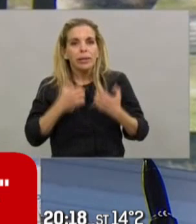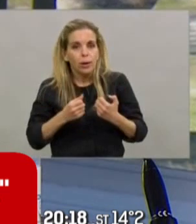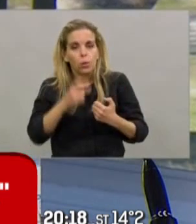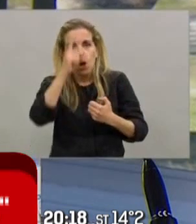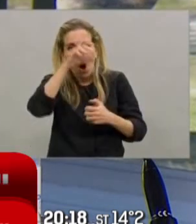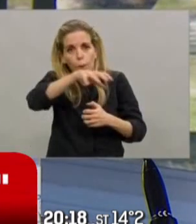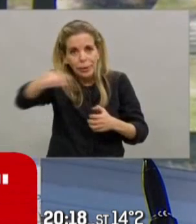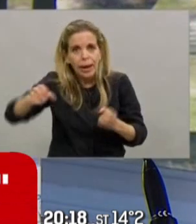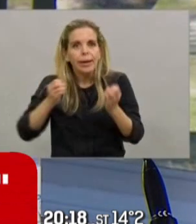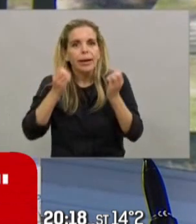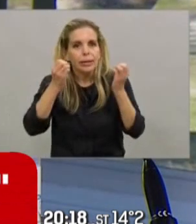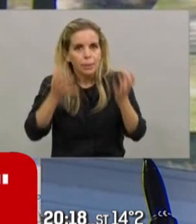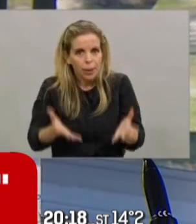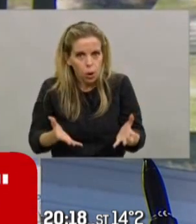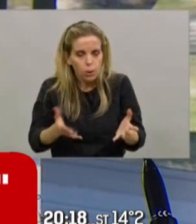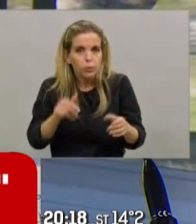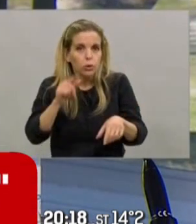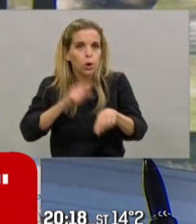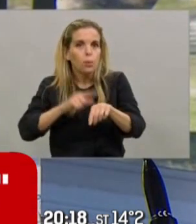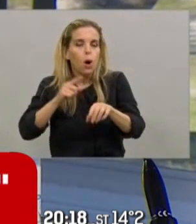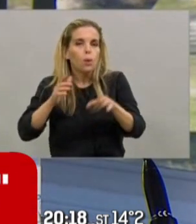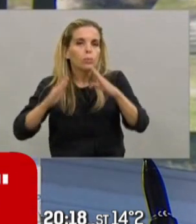posibilidad de manera